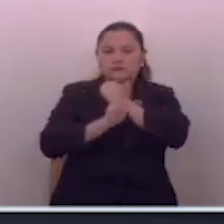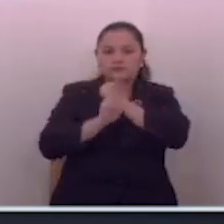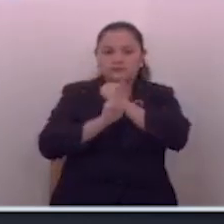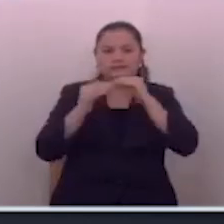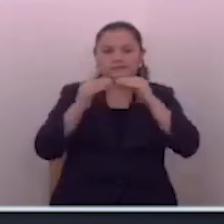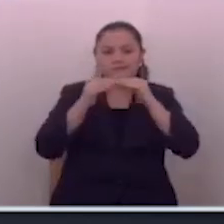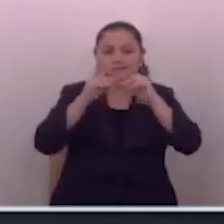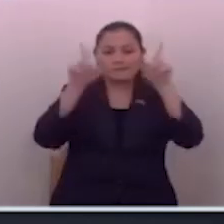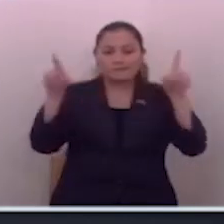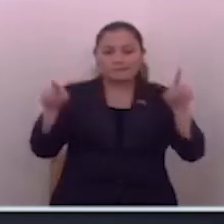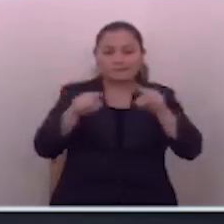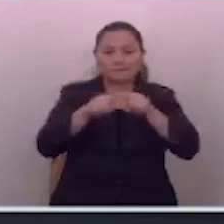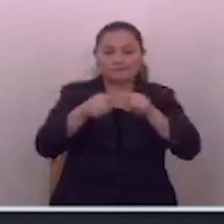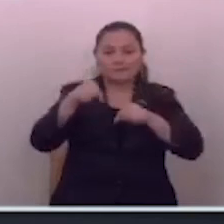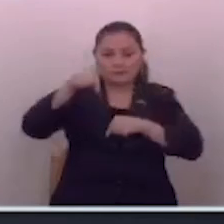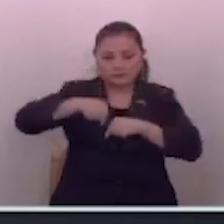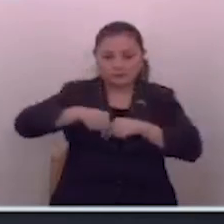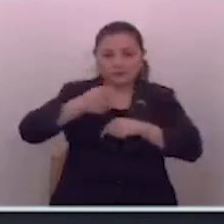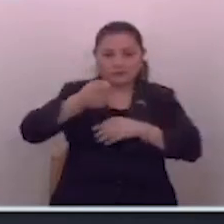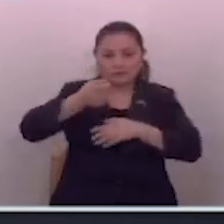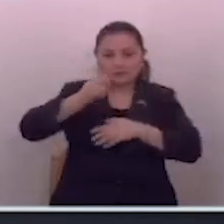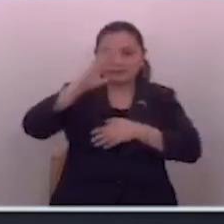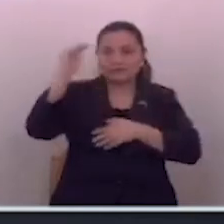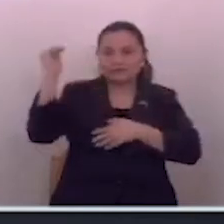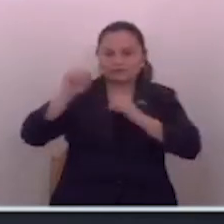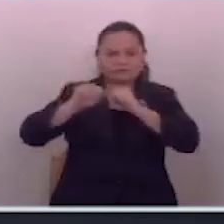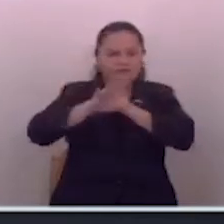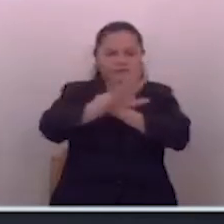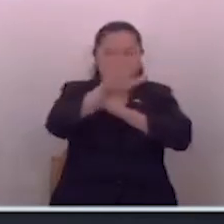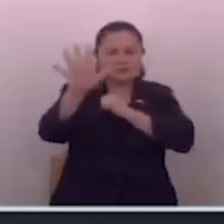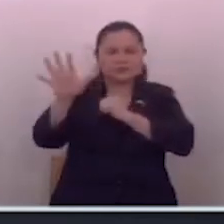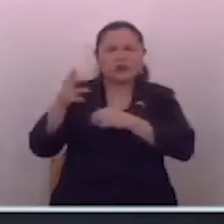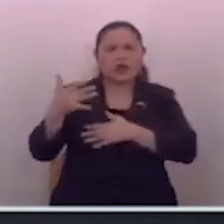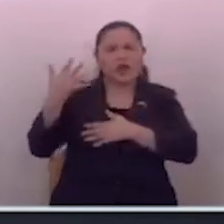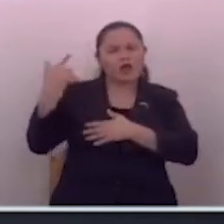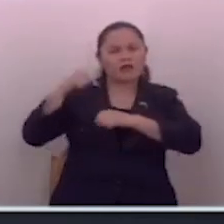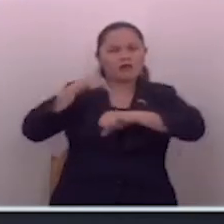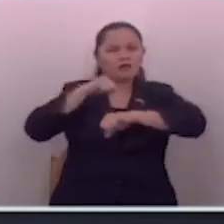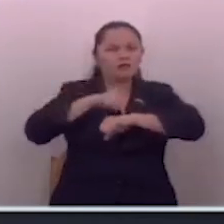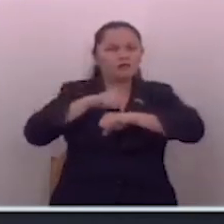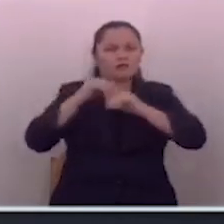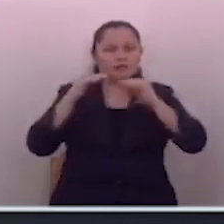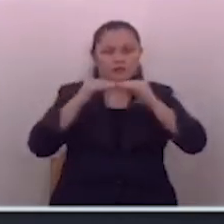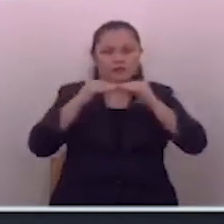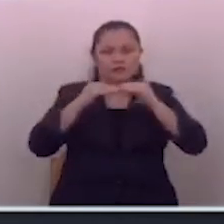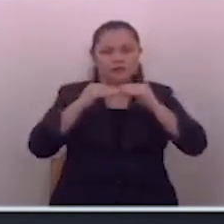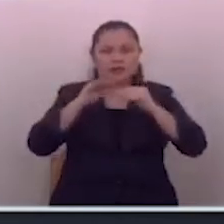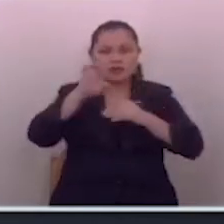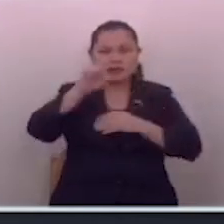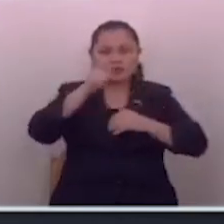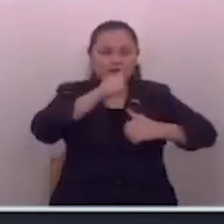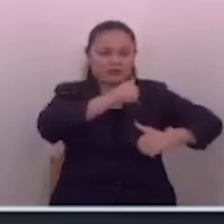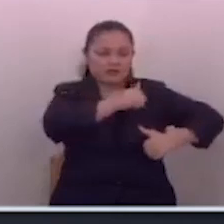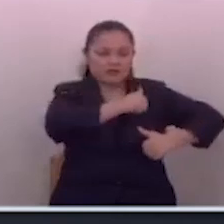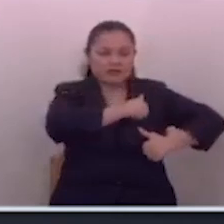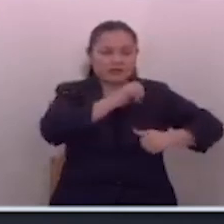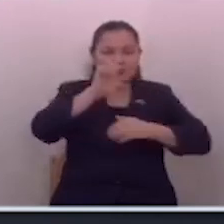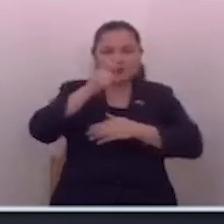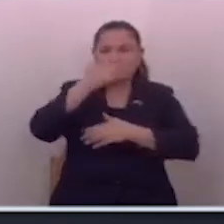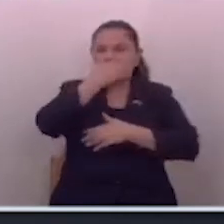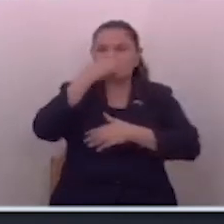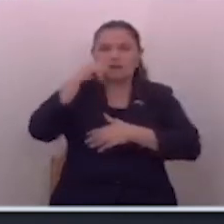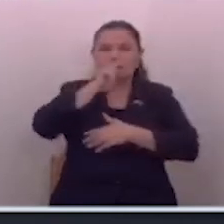por los noticieros de este país. En ese entonces, tanto los veteranos y excombatientes